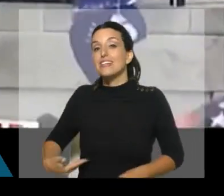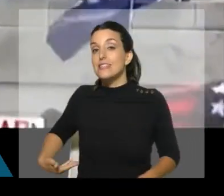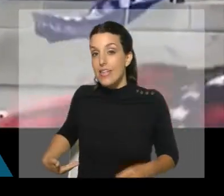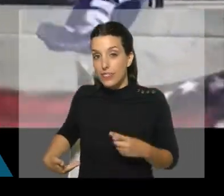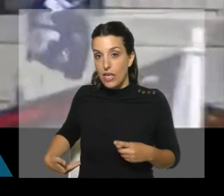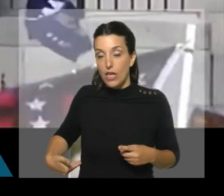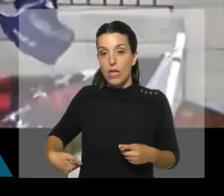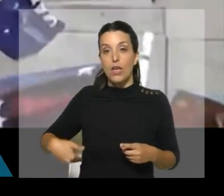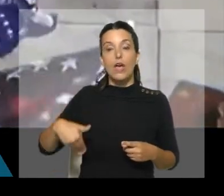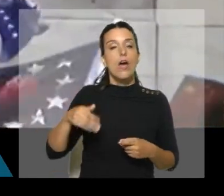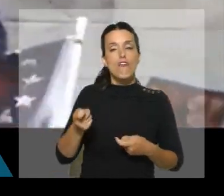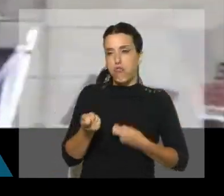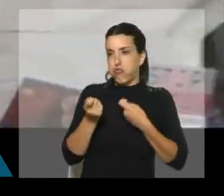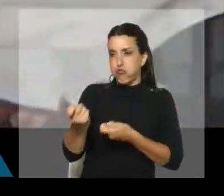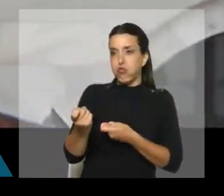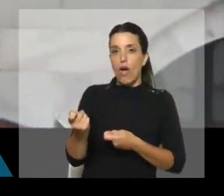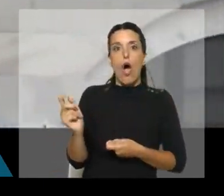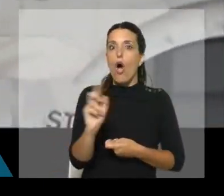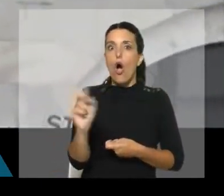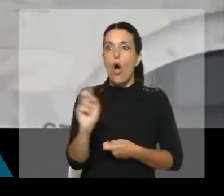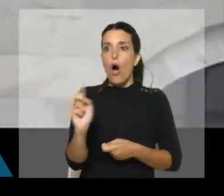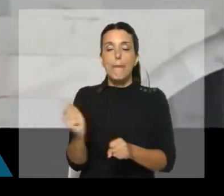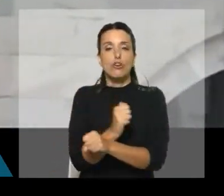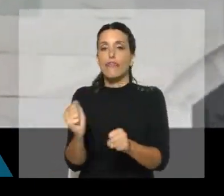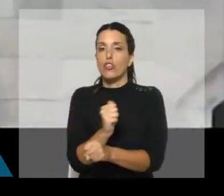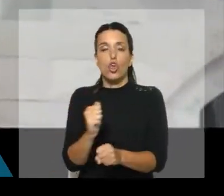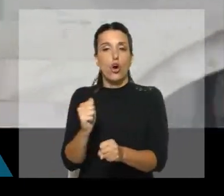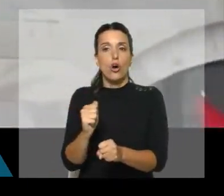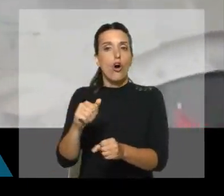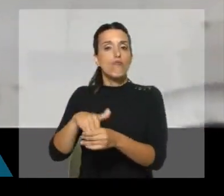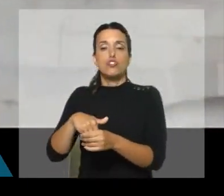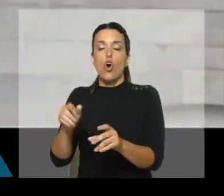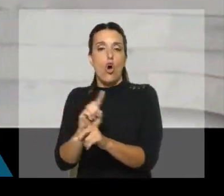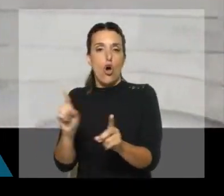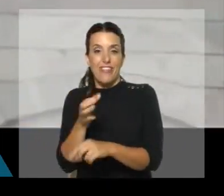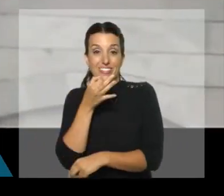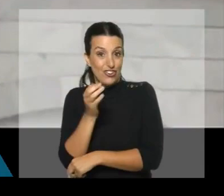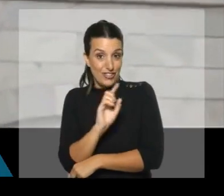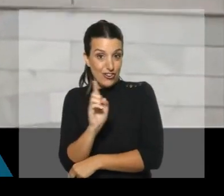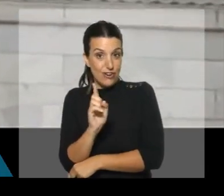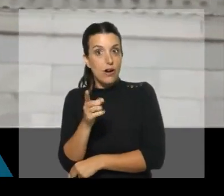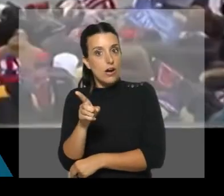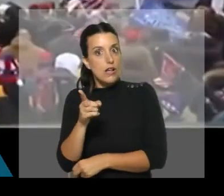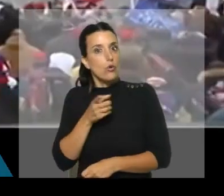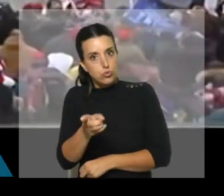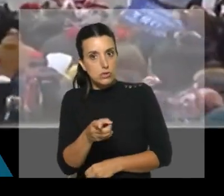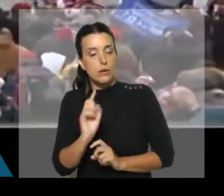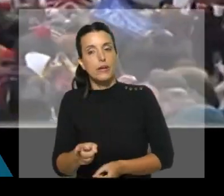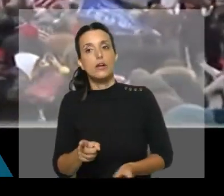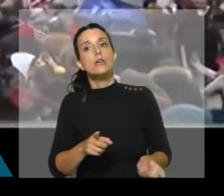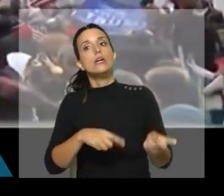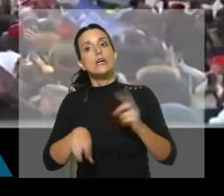Mike Pompeo, para que no procediera con la certificación o validación de aquellos resultados. También